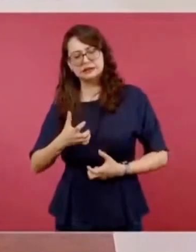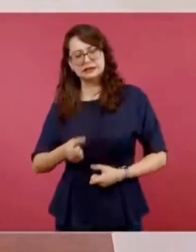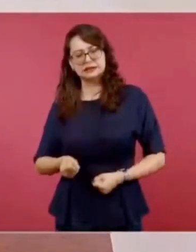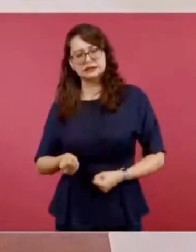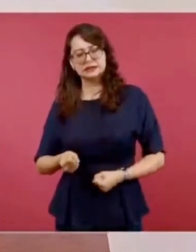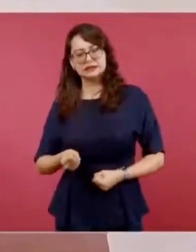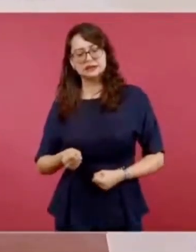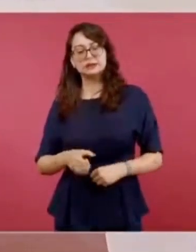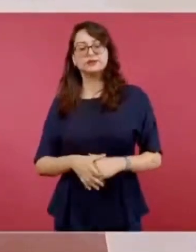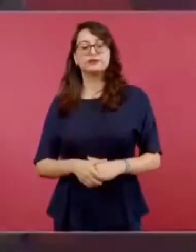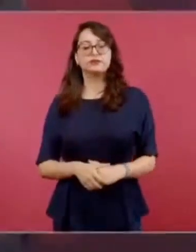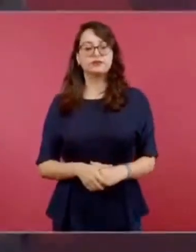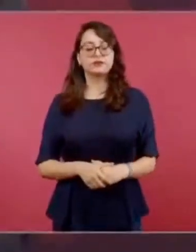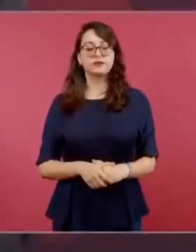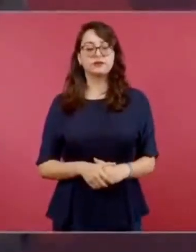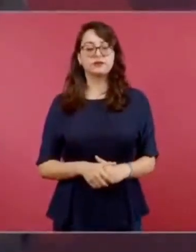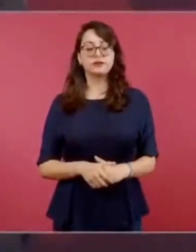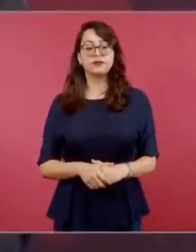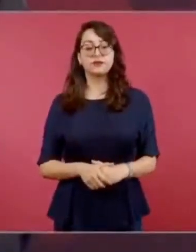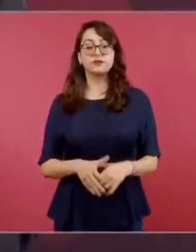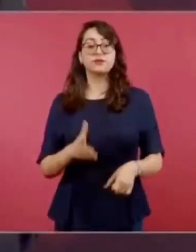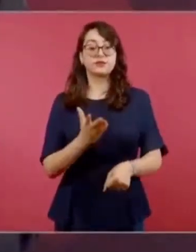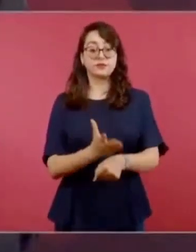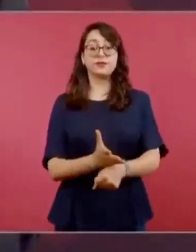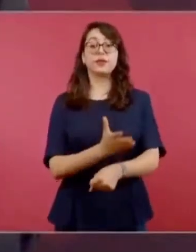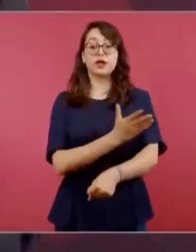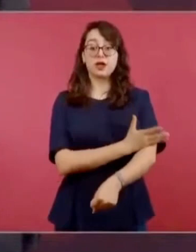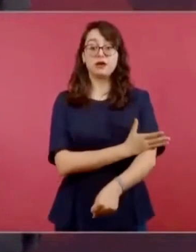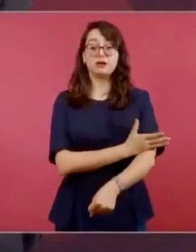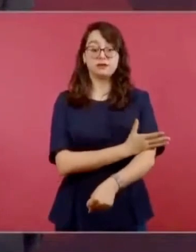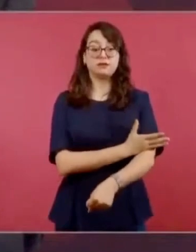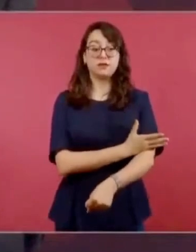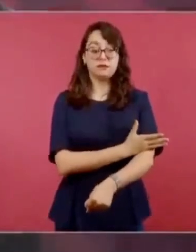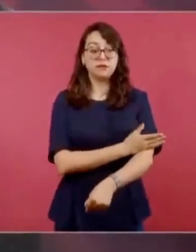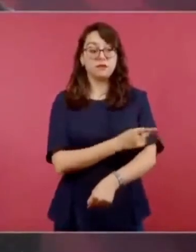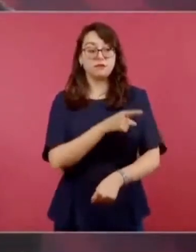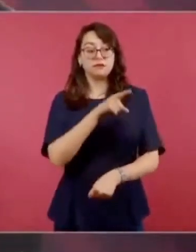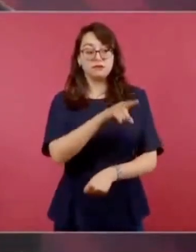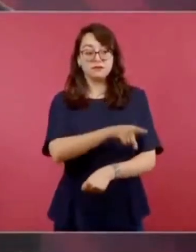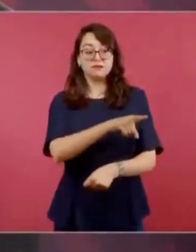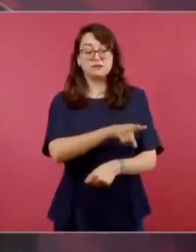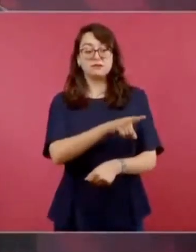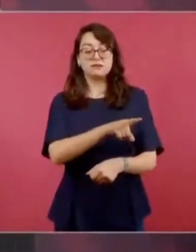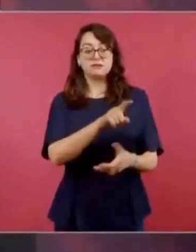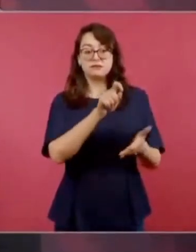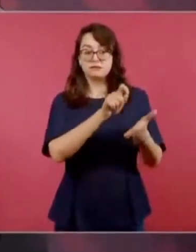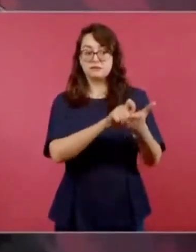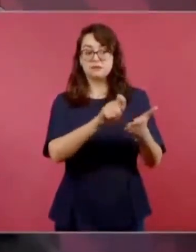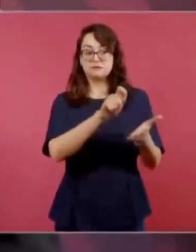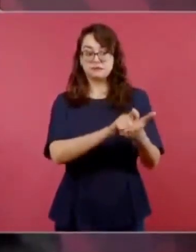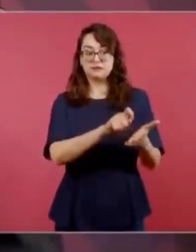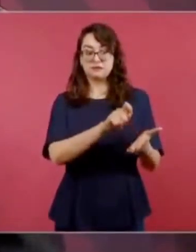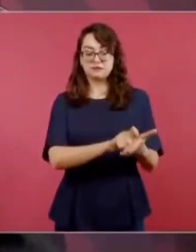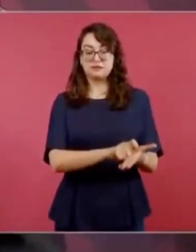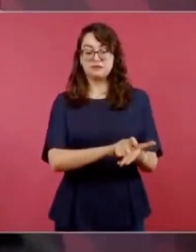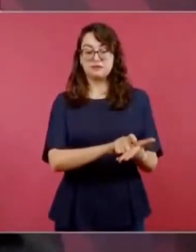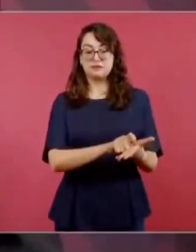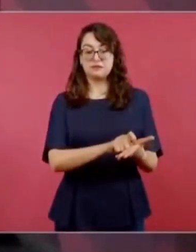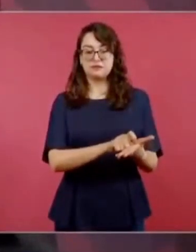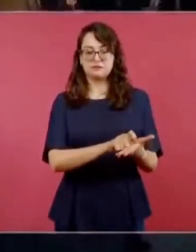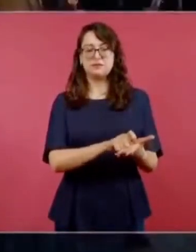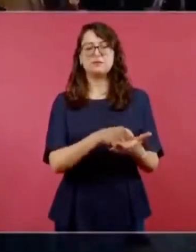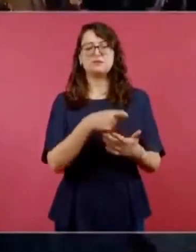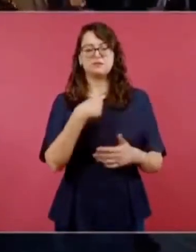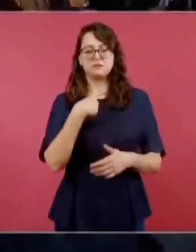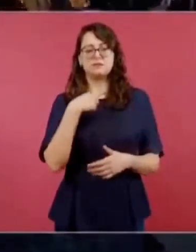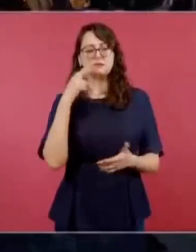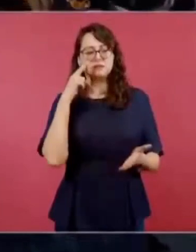sobre el escritorio del presidente Madero, dice Fernández Güell, vi una